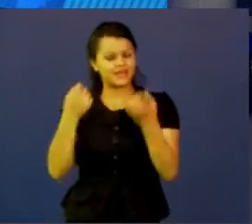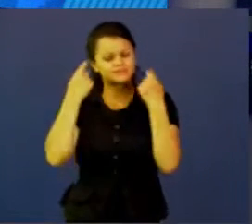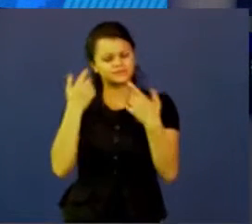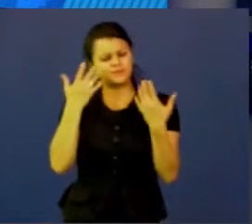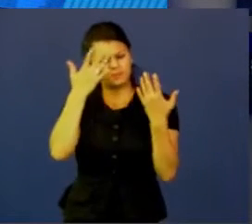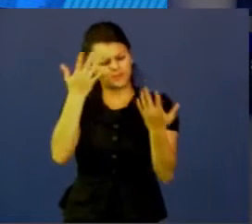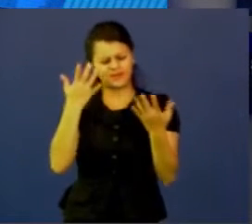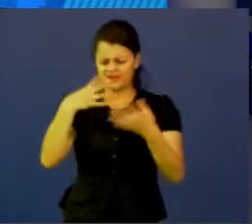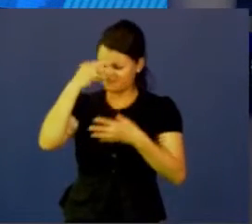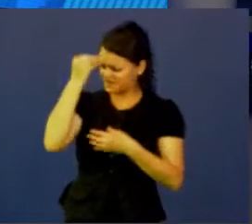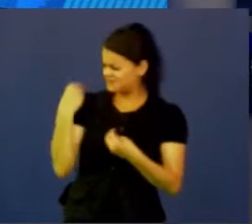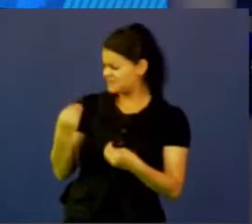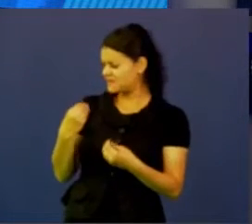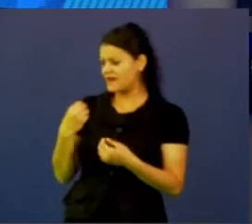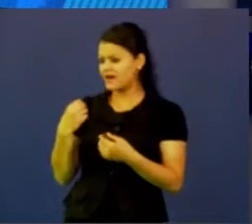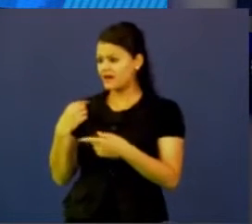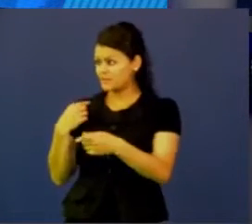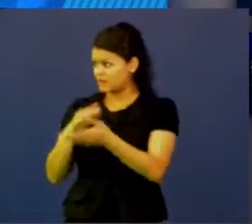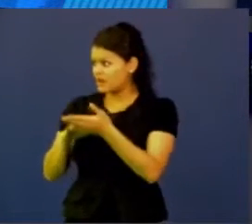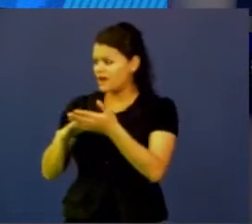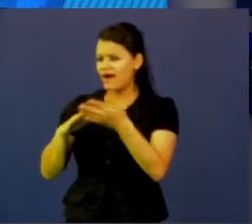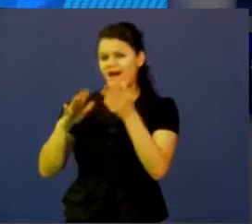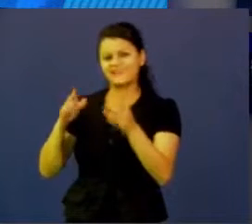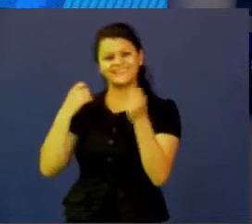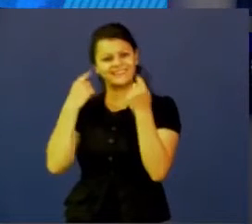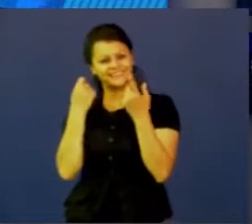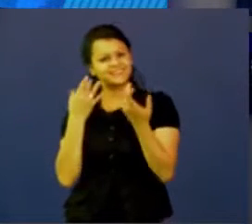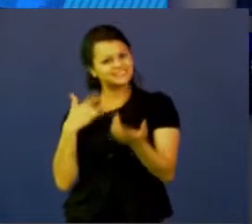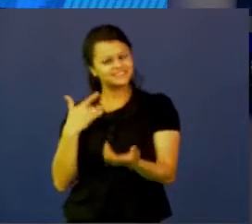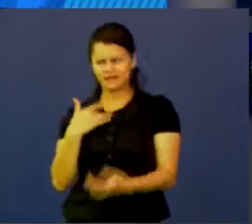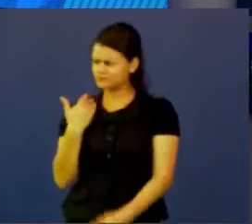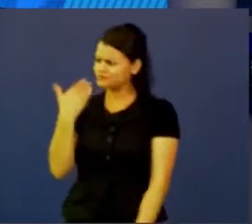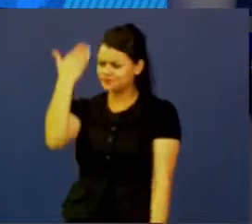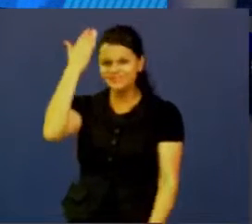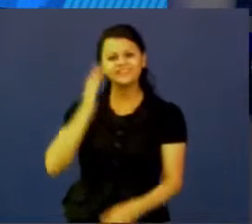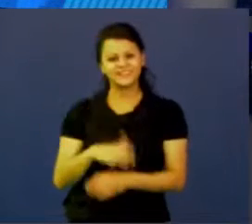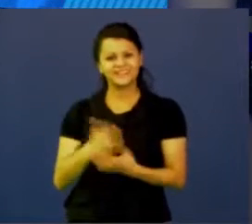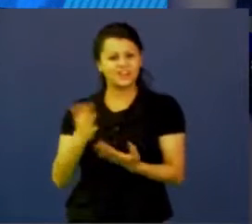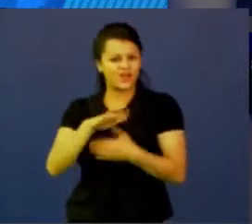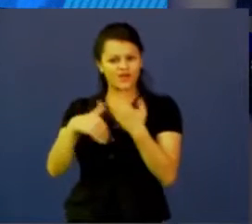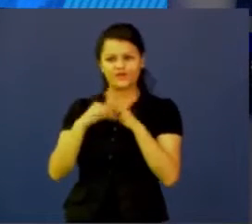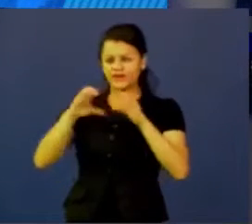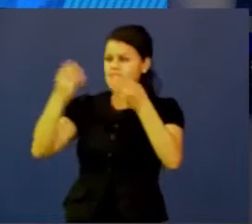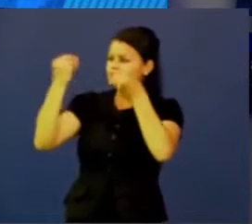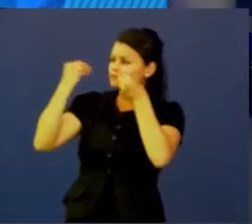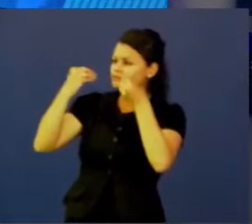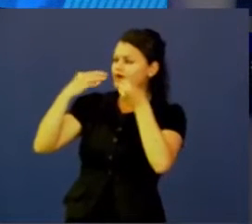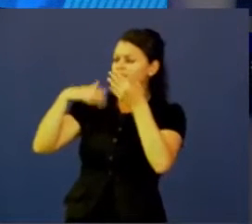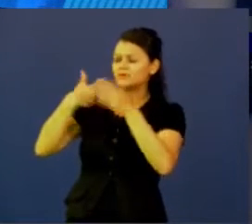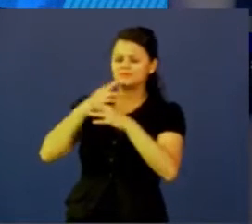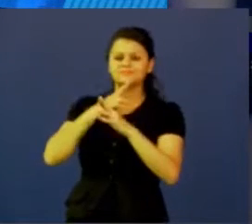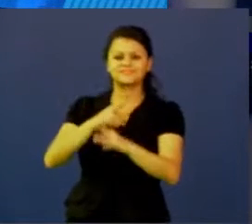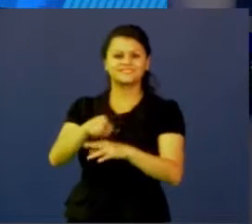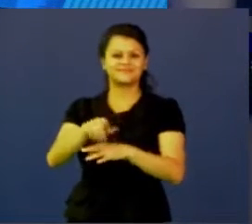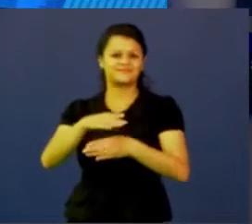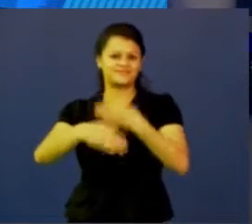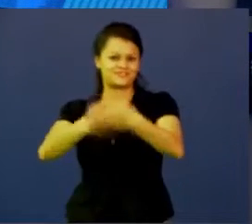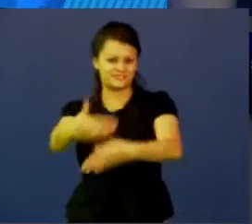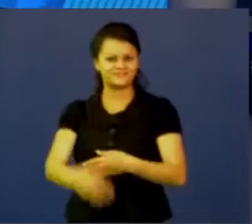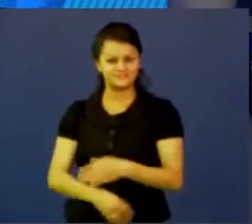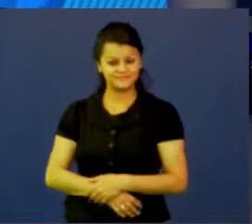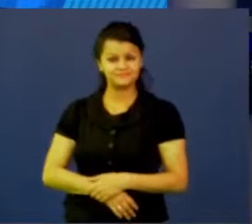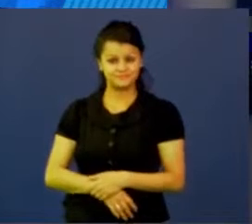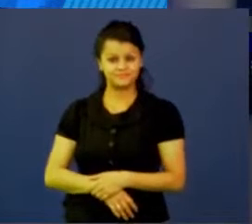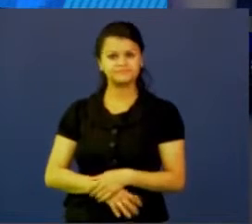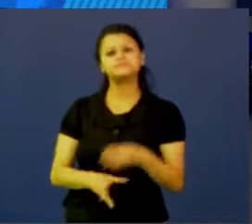que la idea es que todo ese saber que están aprendiendo en el aula de clase, pues se vea reflejado en este proceso. y hay que enseñar a los niños